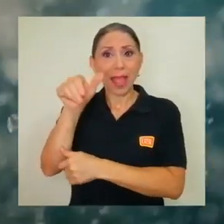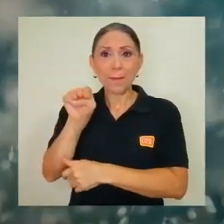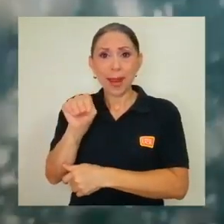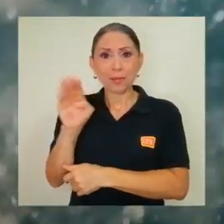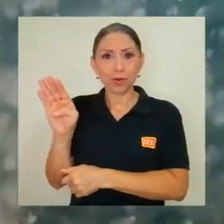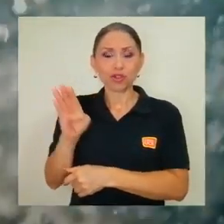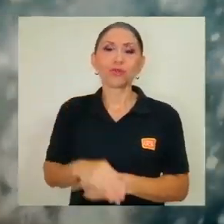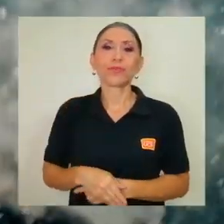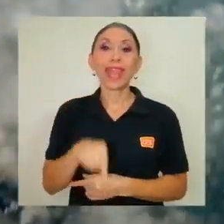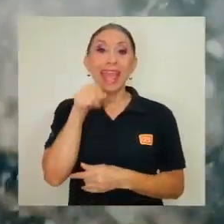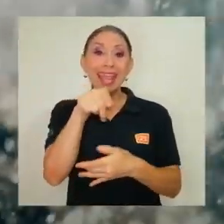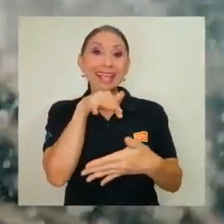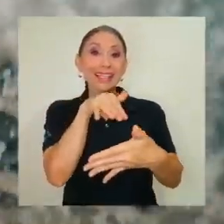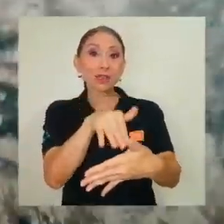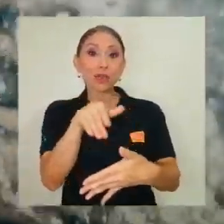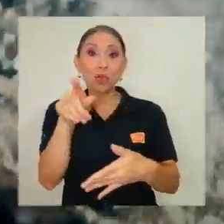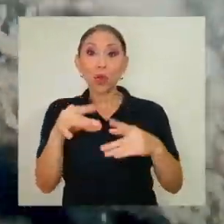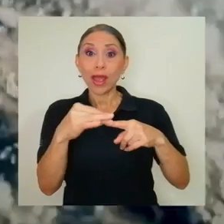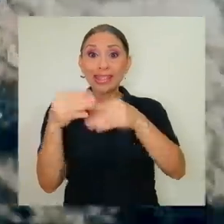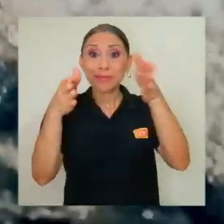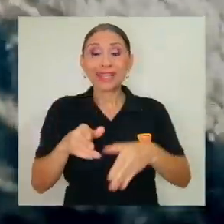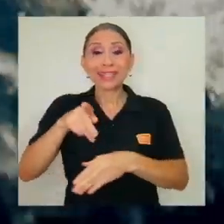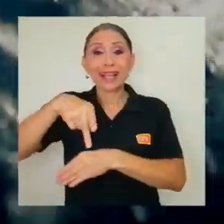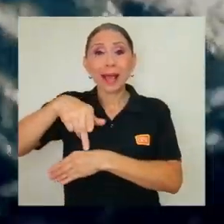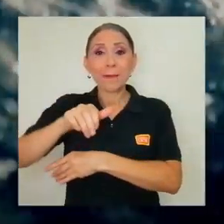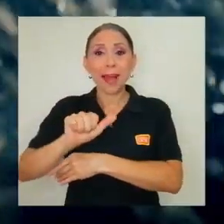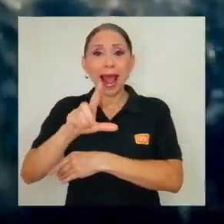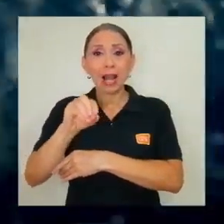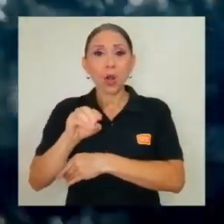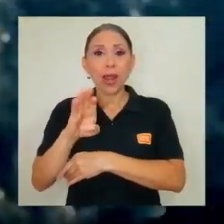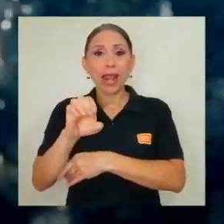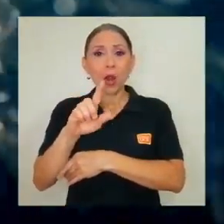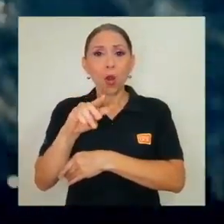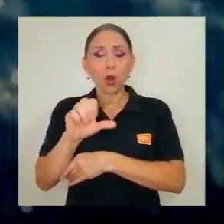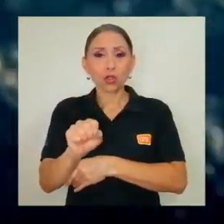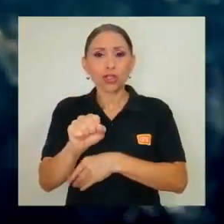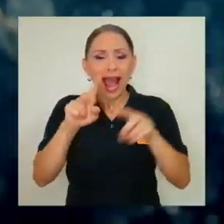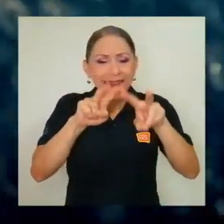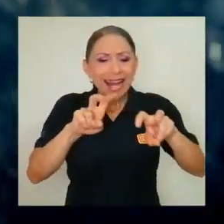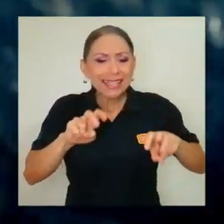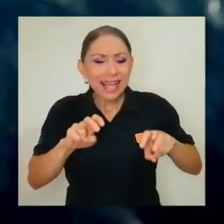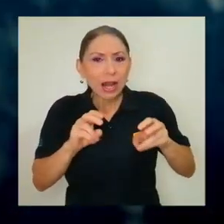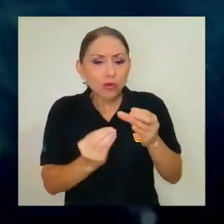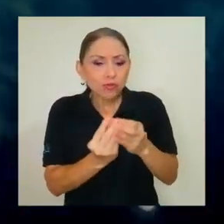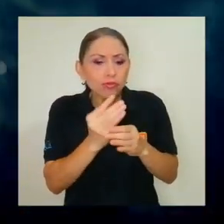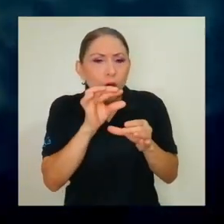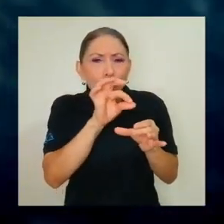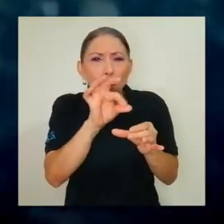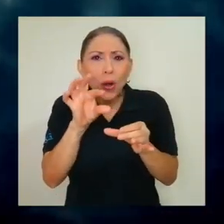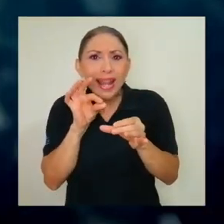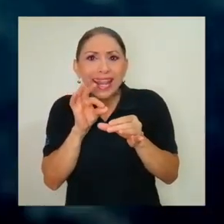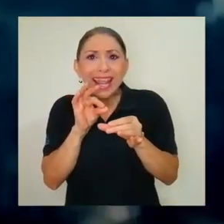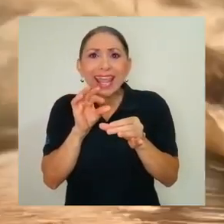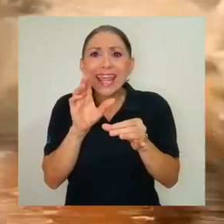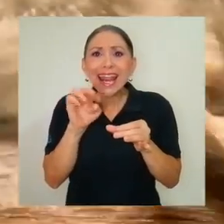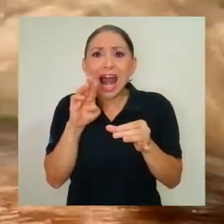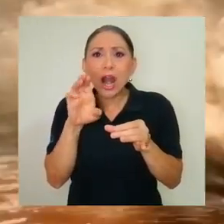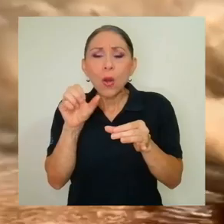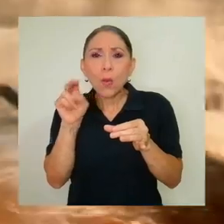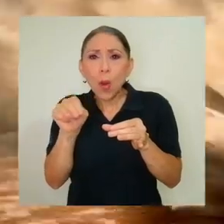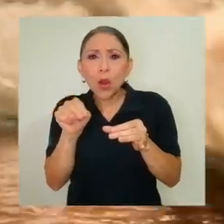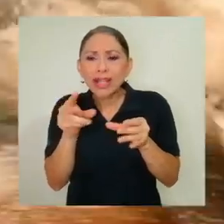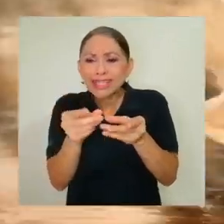En este estudio, los paleoecólogos analizaron polen y partículas de carbón de sedimentos de 39